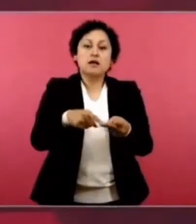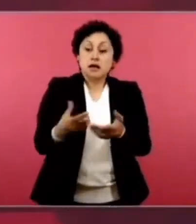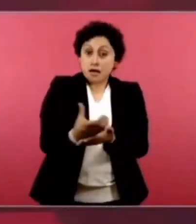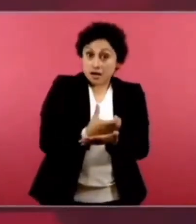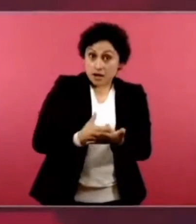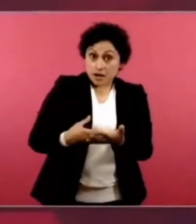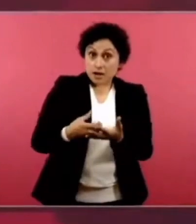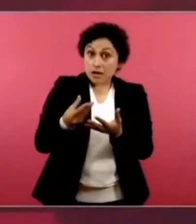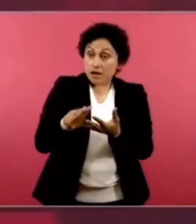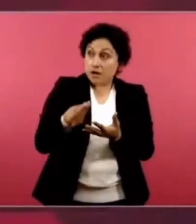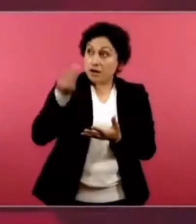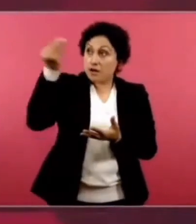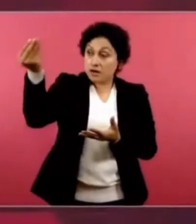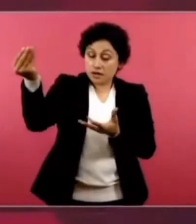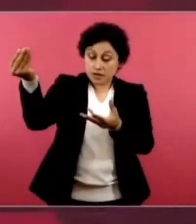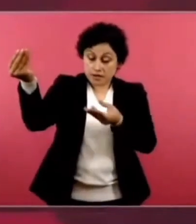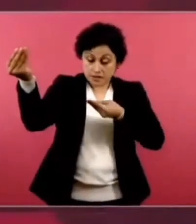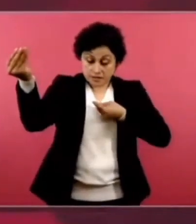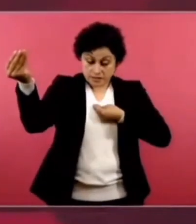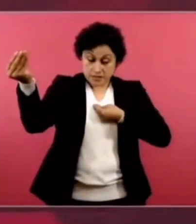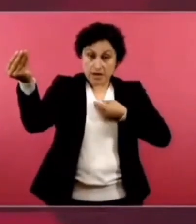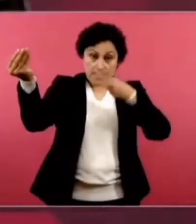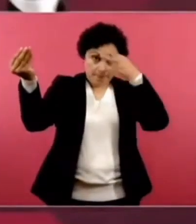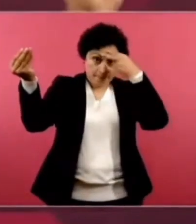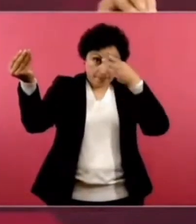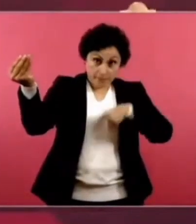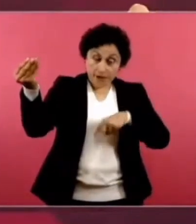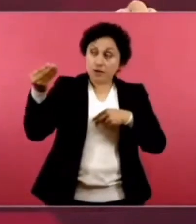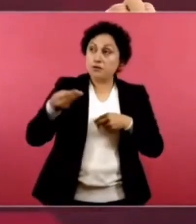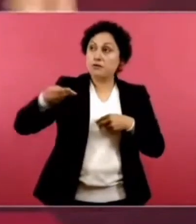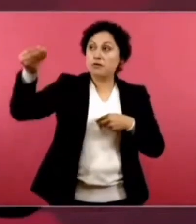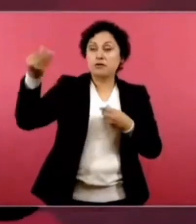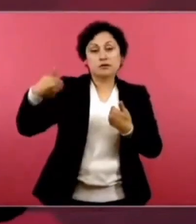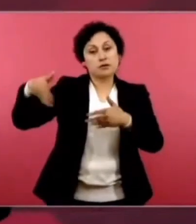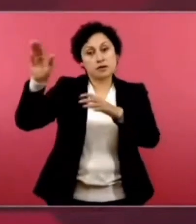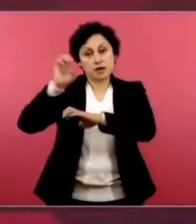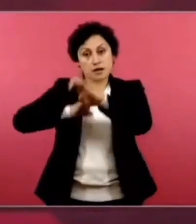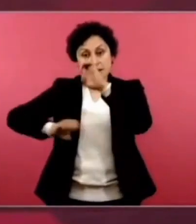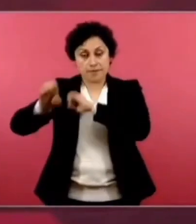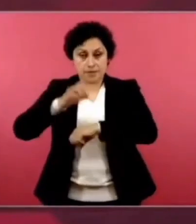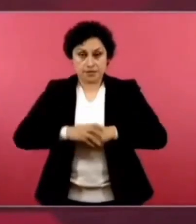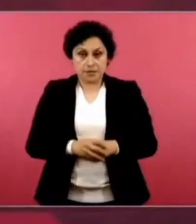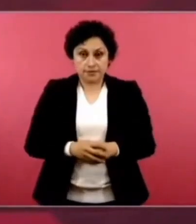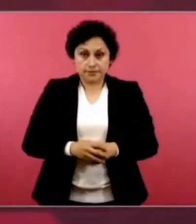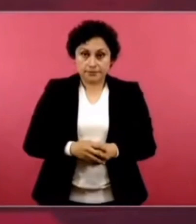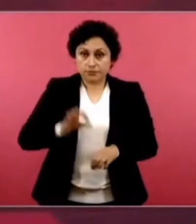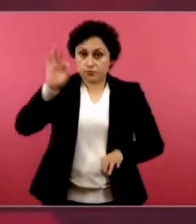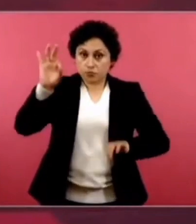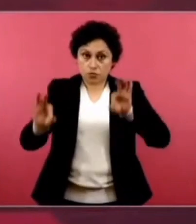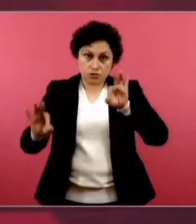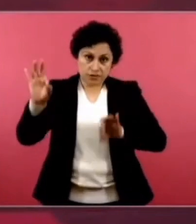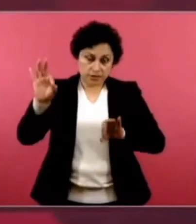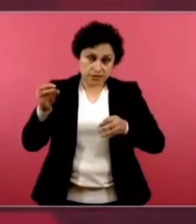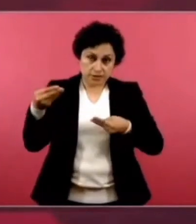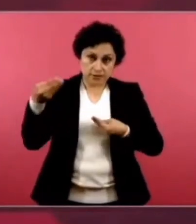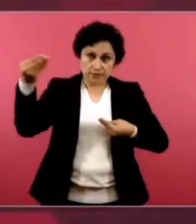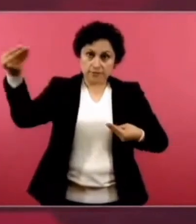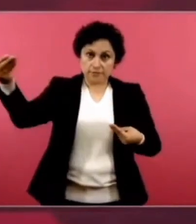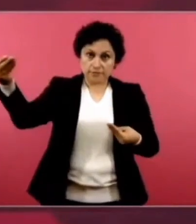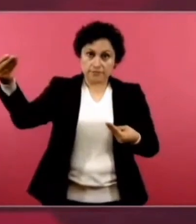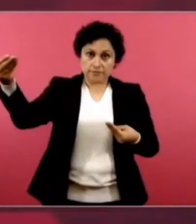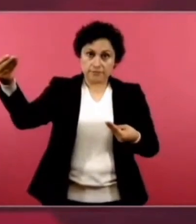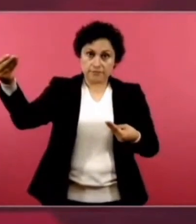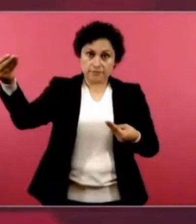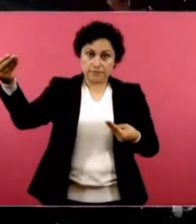Se queda la empresa con un porcentaje y a la nación le dan un porcentaje. Nosotros nunca